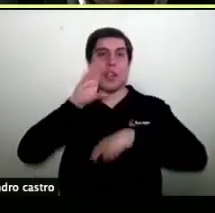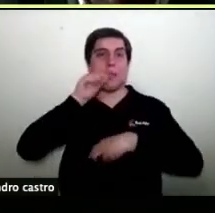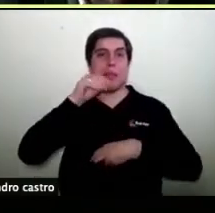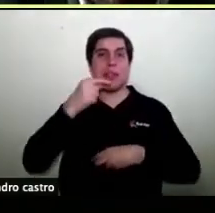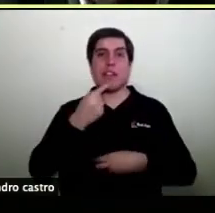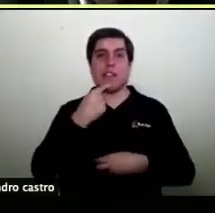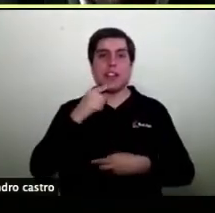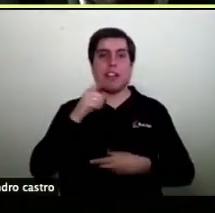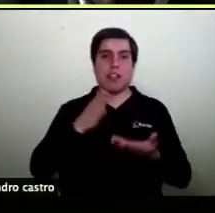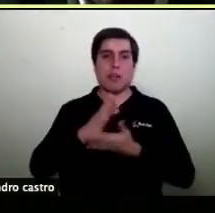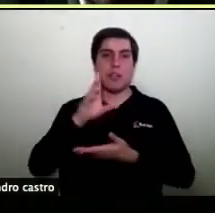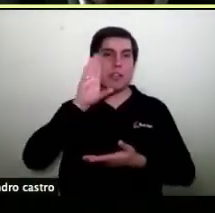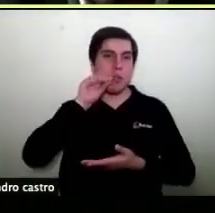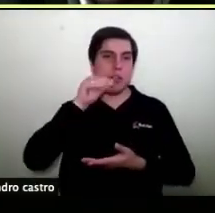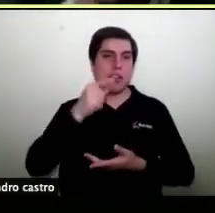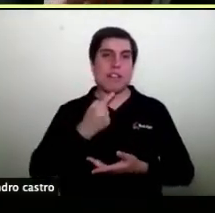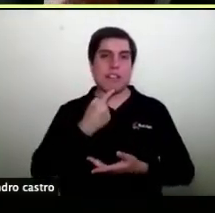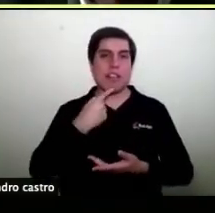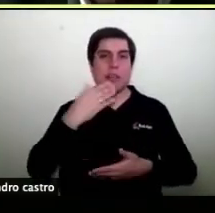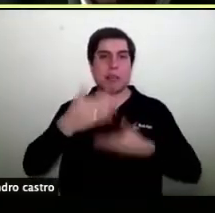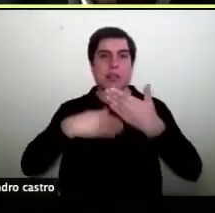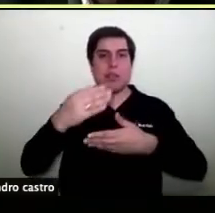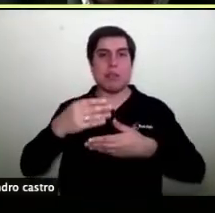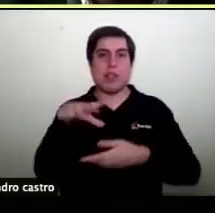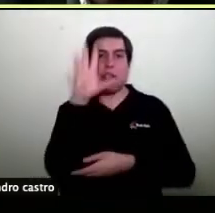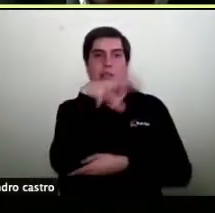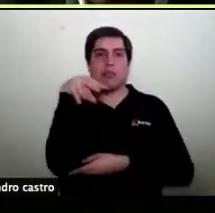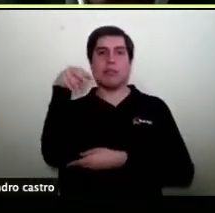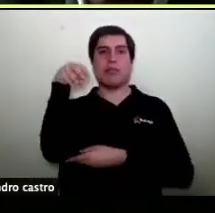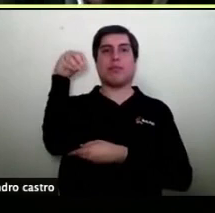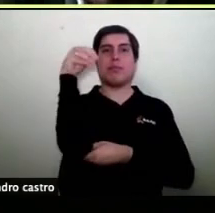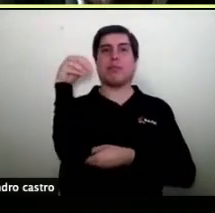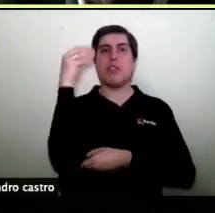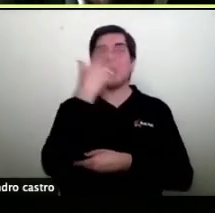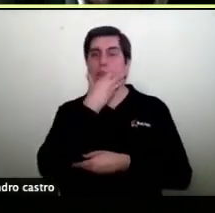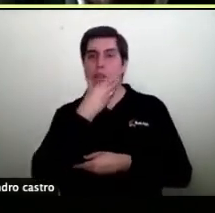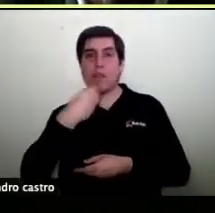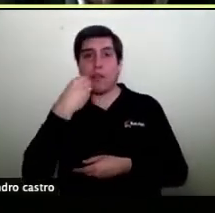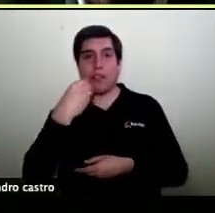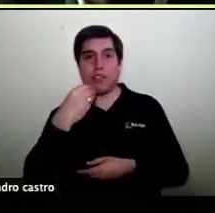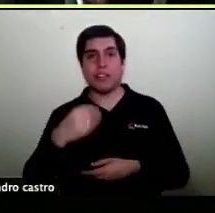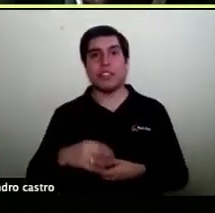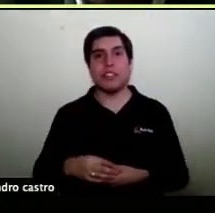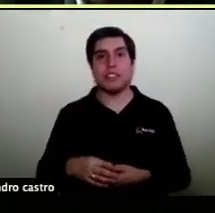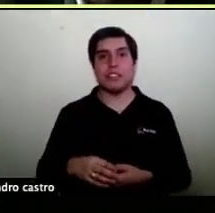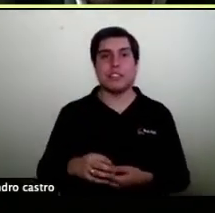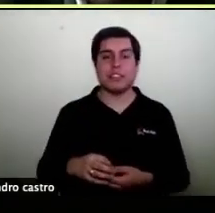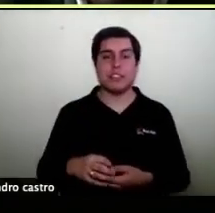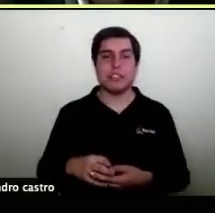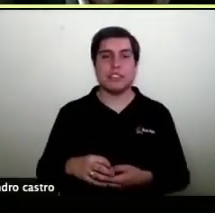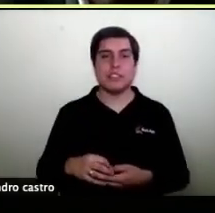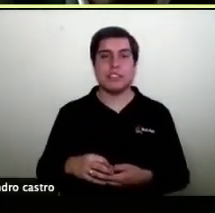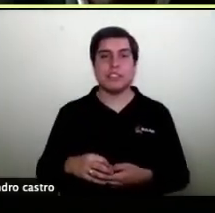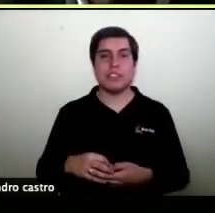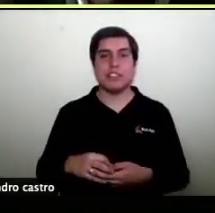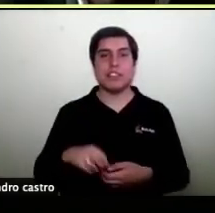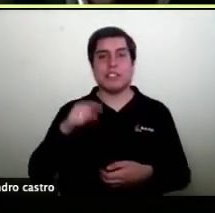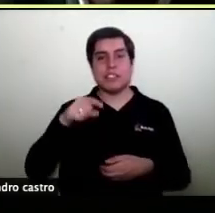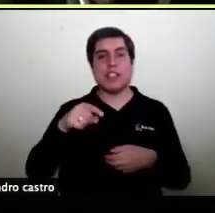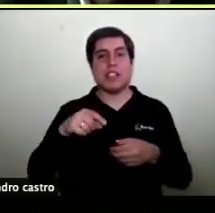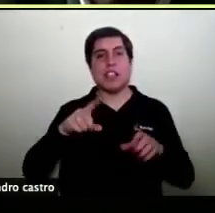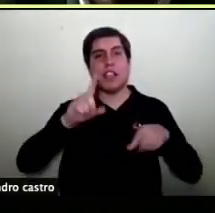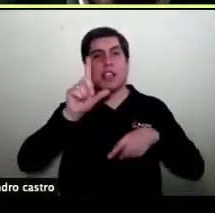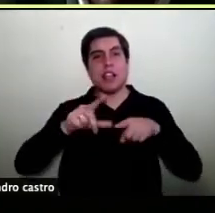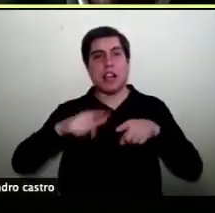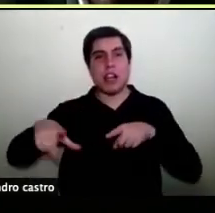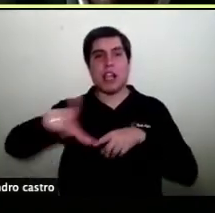como un patito feo pero terminó como un gran cisne que en el fondo navega hoy día por su charco por sus lagos por donde quiere